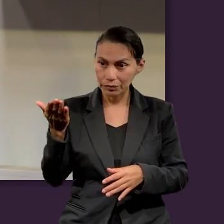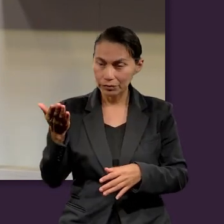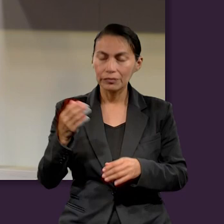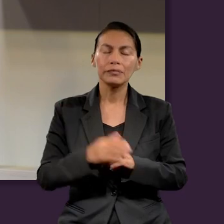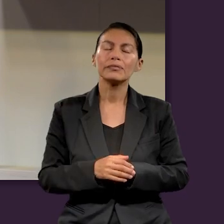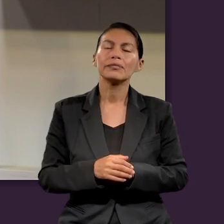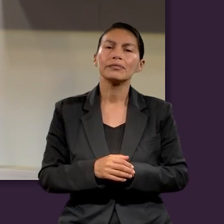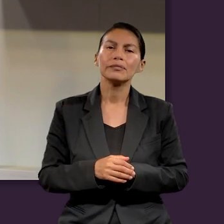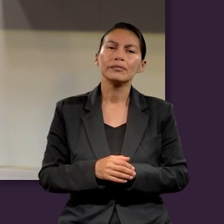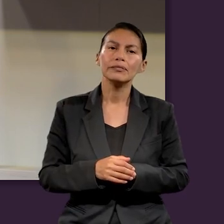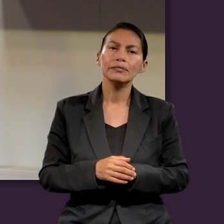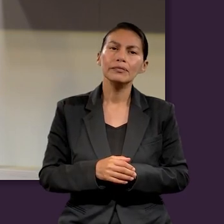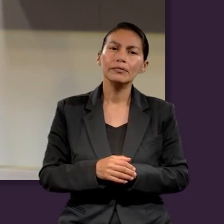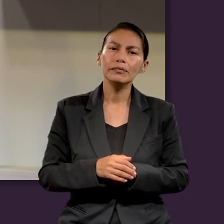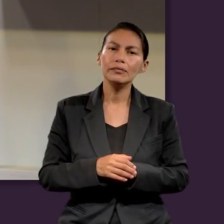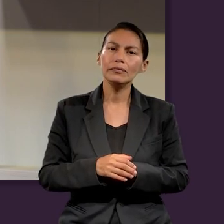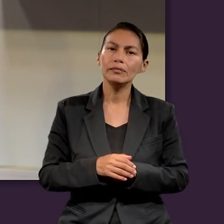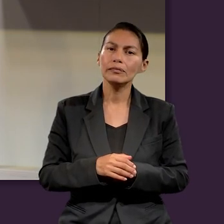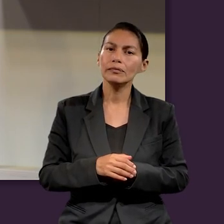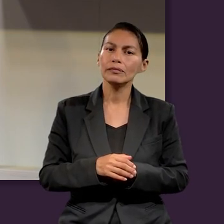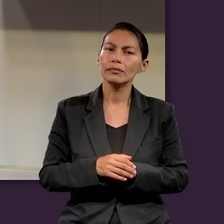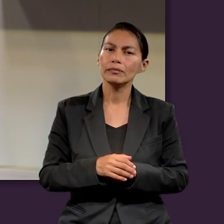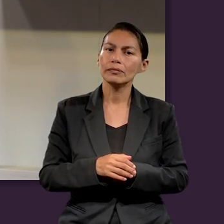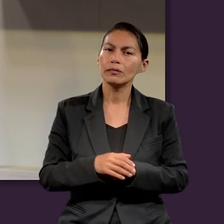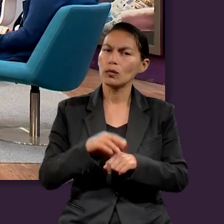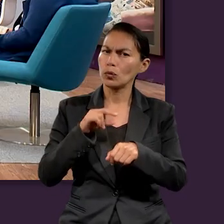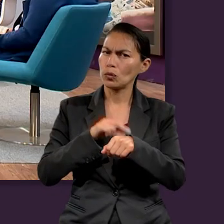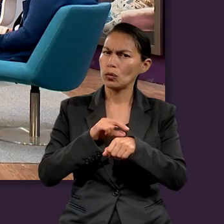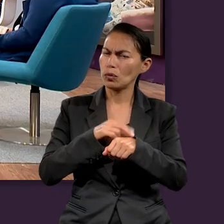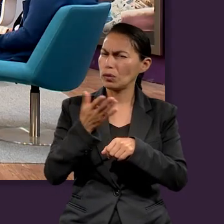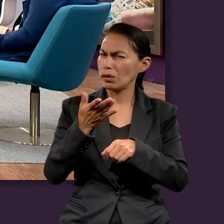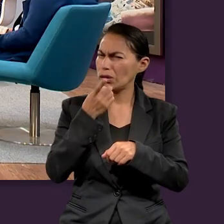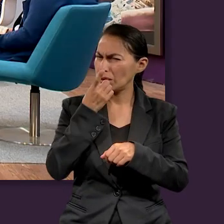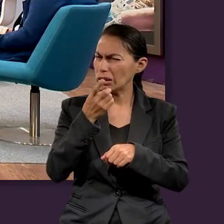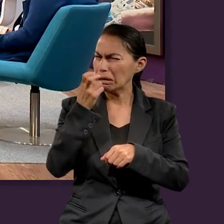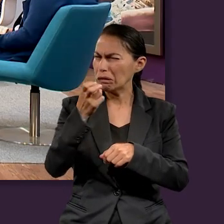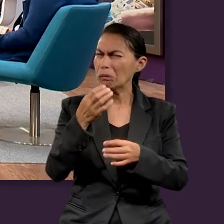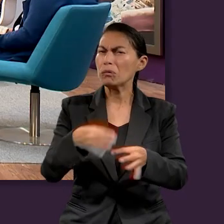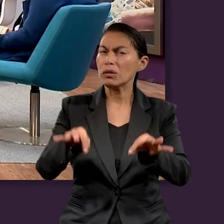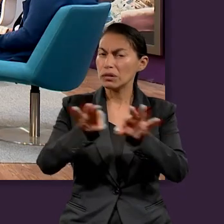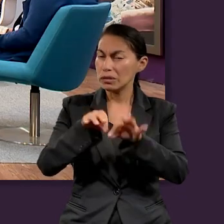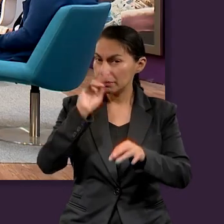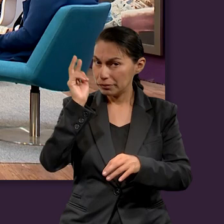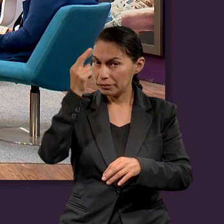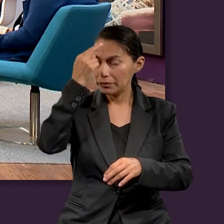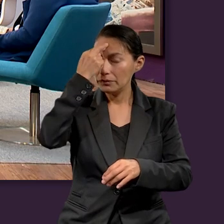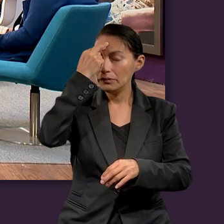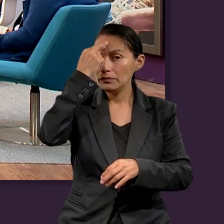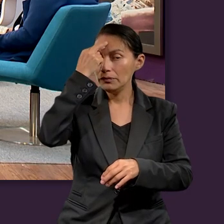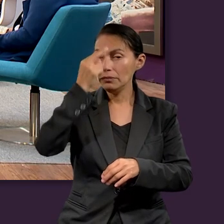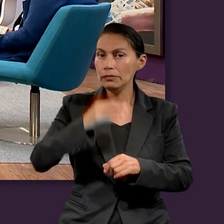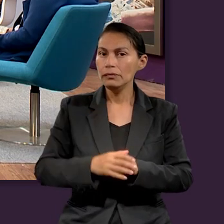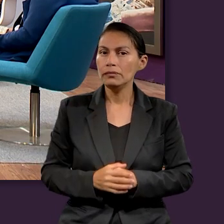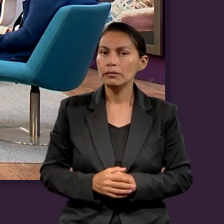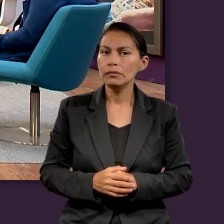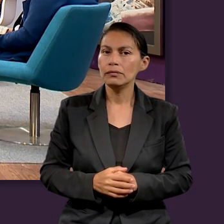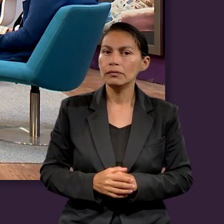Lisbeth, Esmeralda, reconocer lo que mencionaba el doctor Patiño, el hecho de